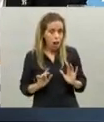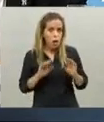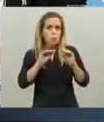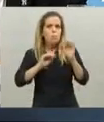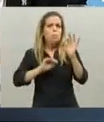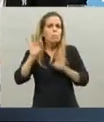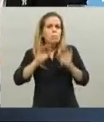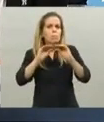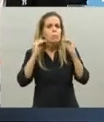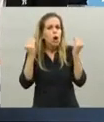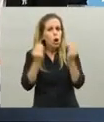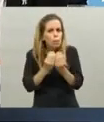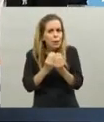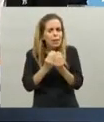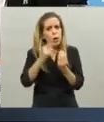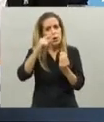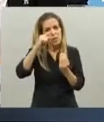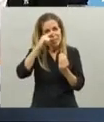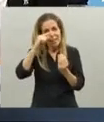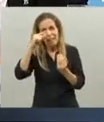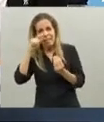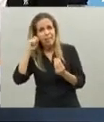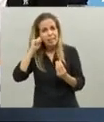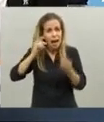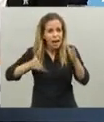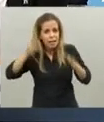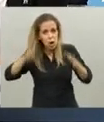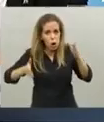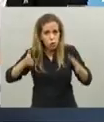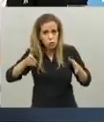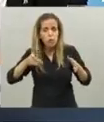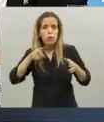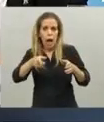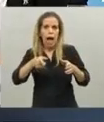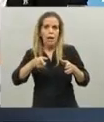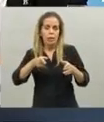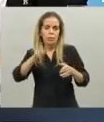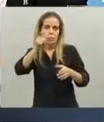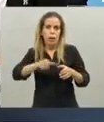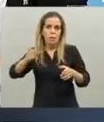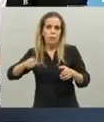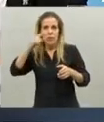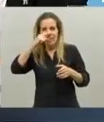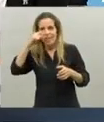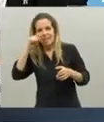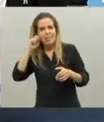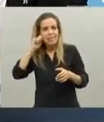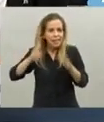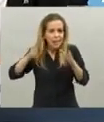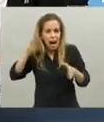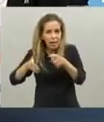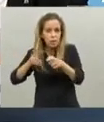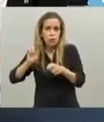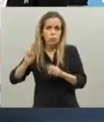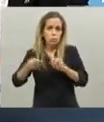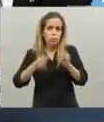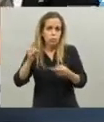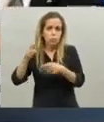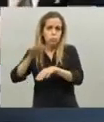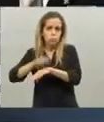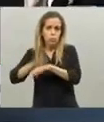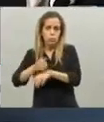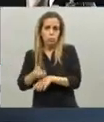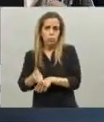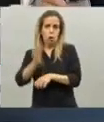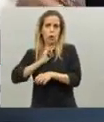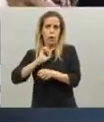promedio de edad es de 77 años, o sea, claramente el riesgo está focalizado ahí, nosotros tenemos todavía muchos voluntarios